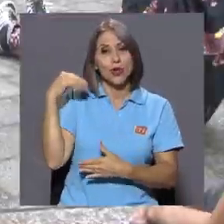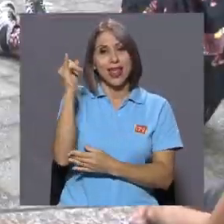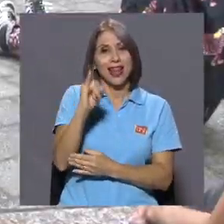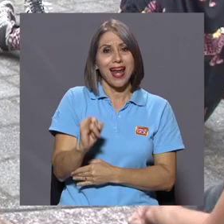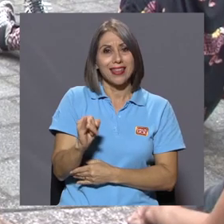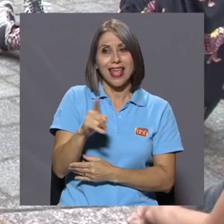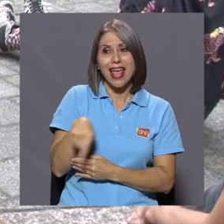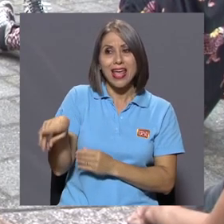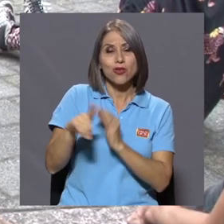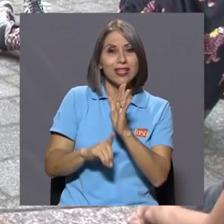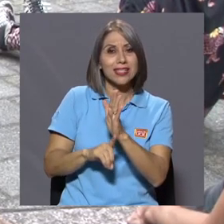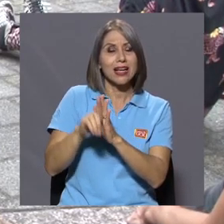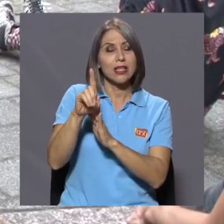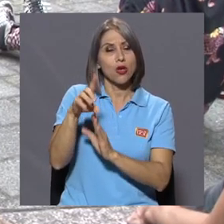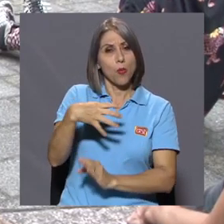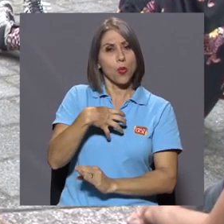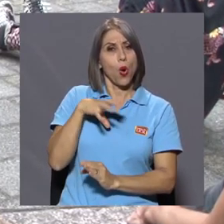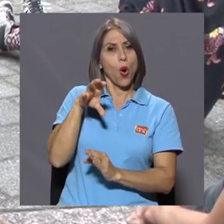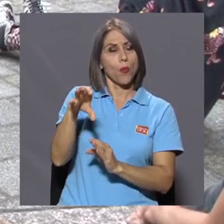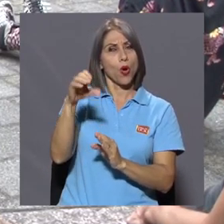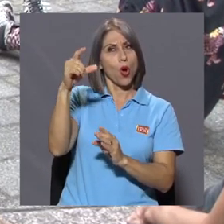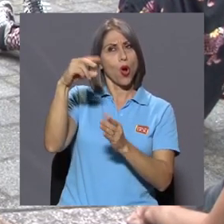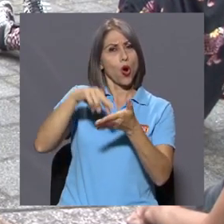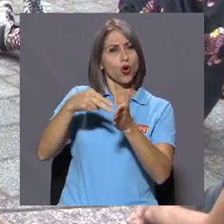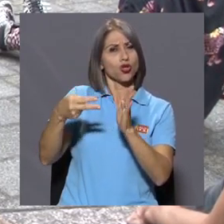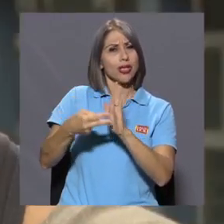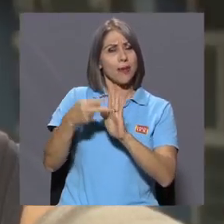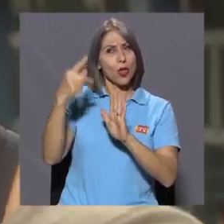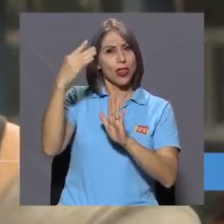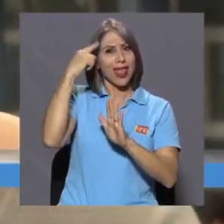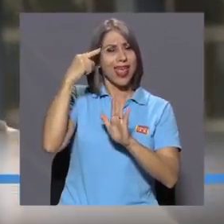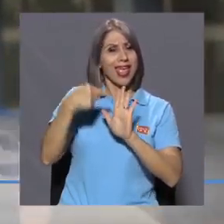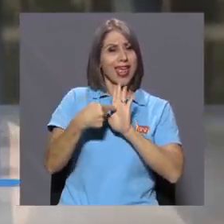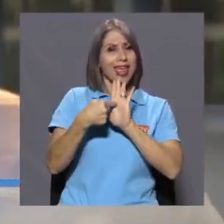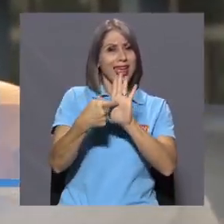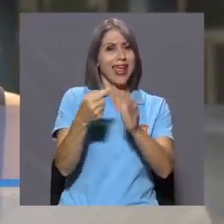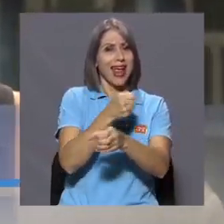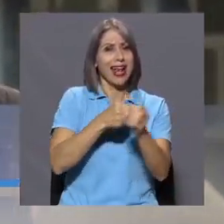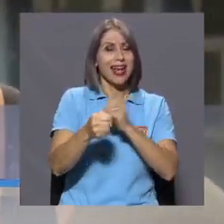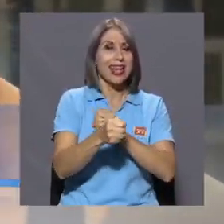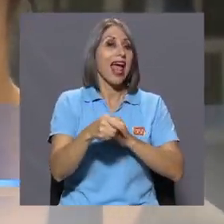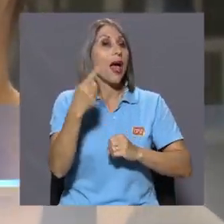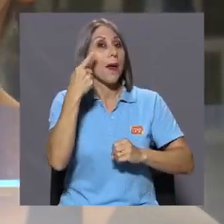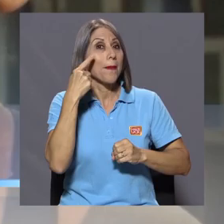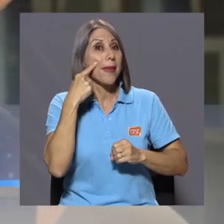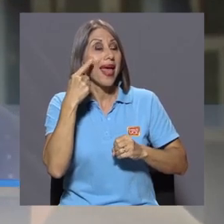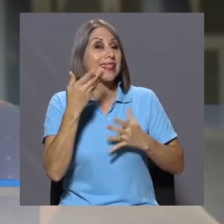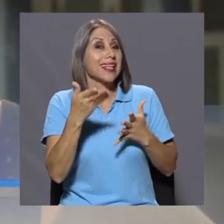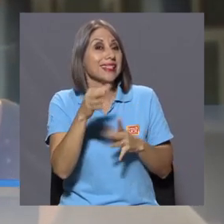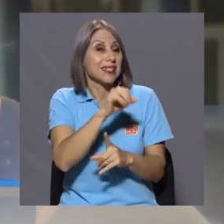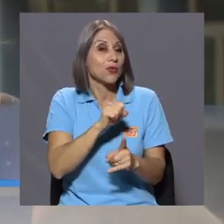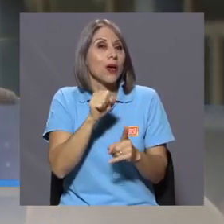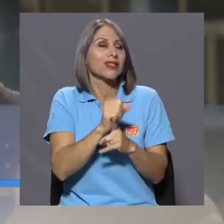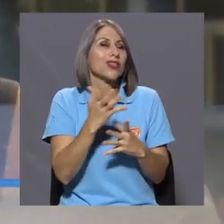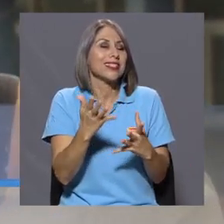desarrollaron su propio concepto de galería. Estas imposibilidades corporales de abrazar, de